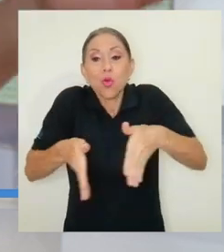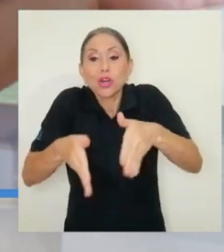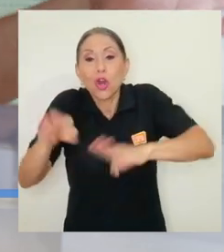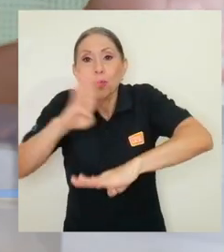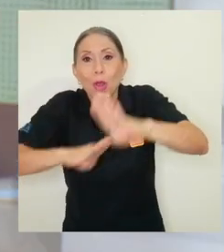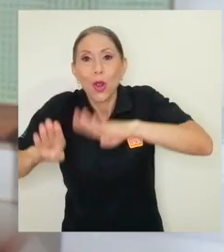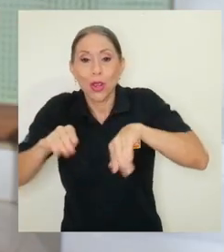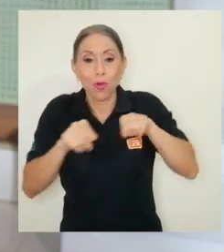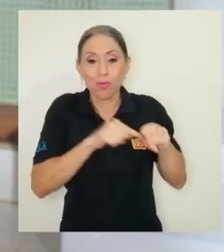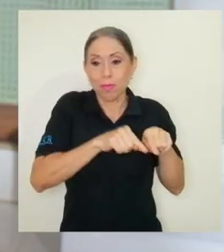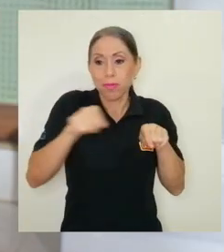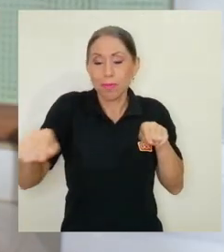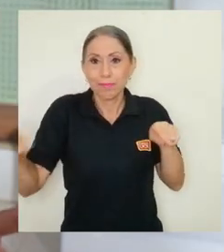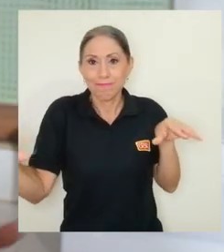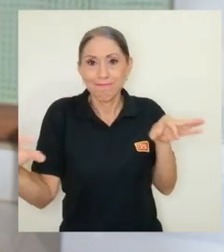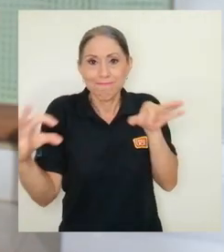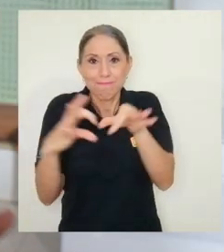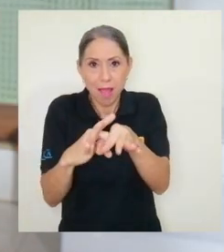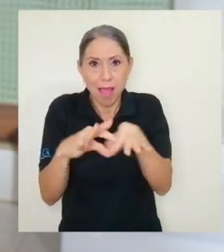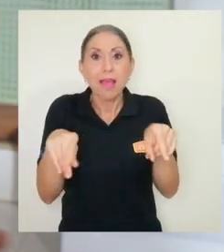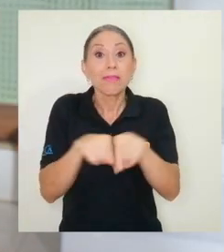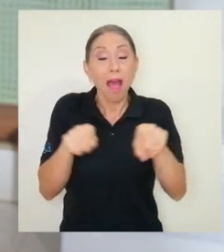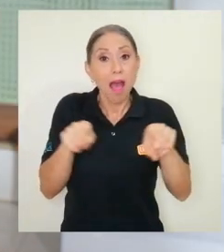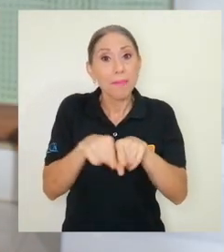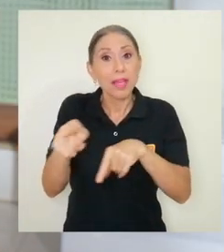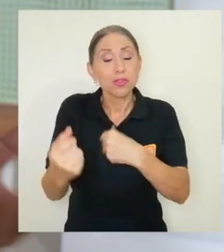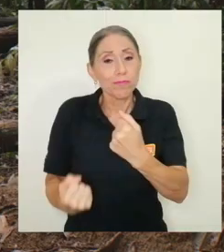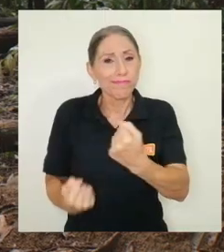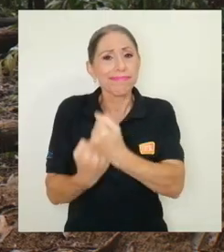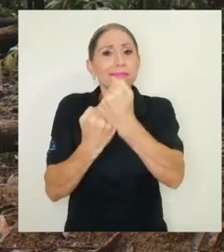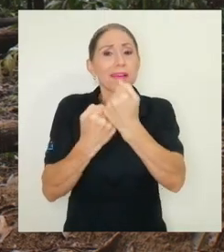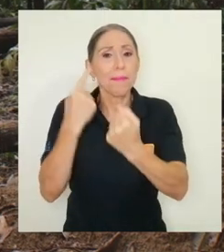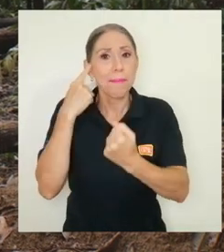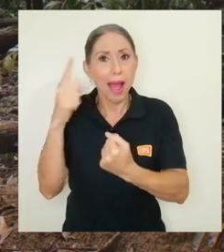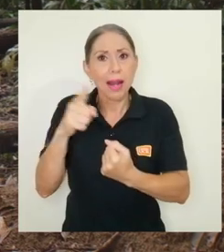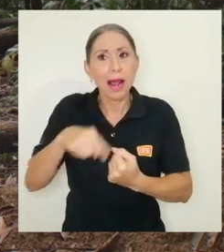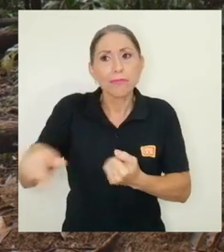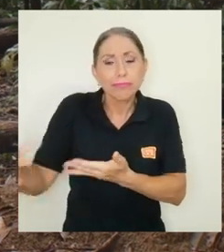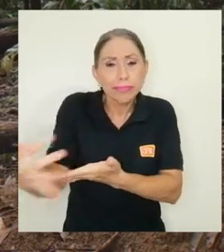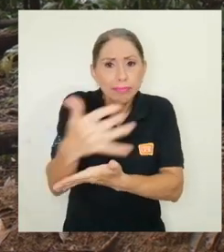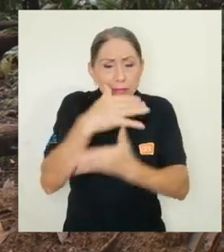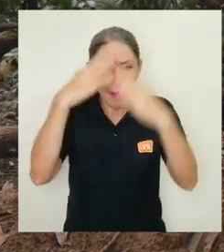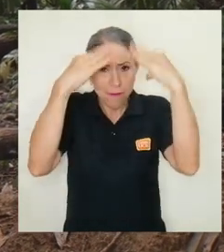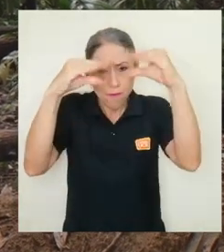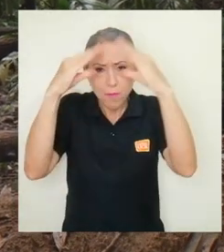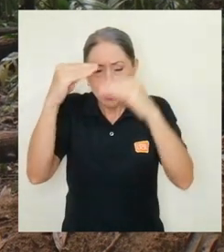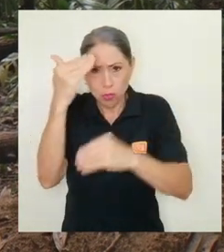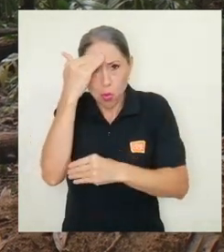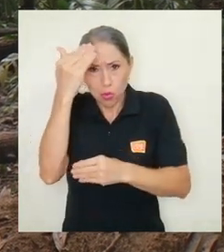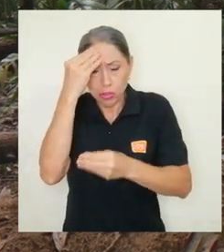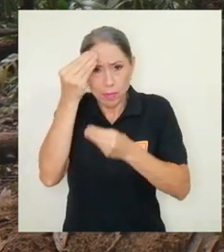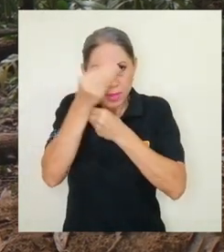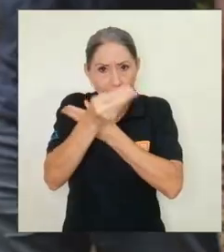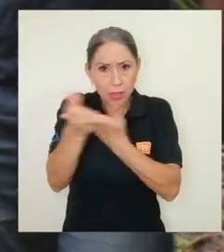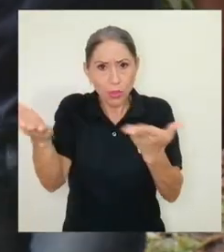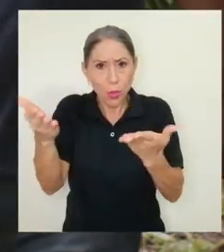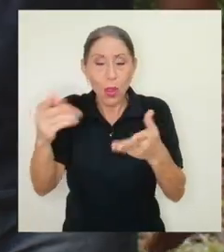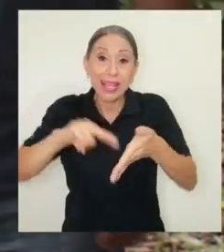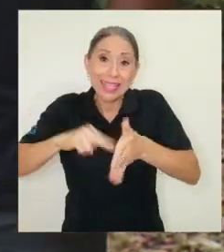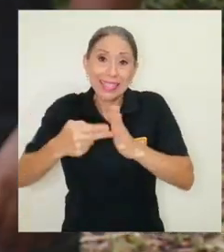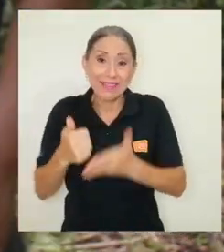entre la estación y el parque nacional que en el que sirva también de soporte para generar conocimiento para que sirva